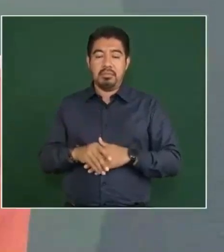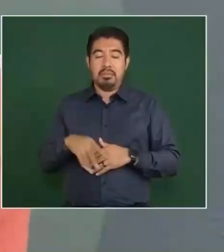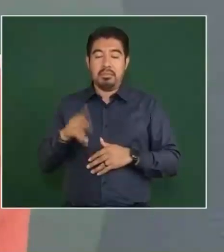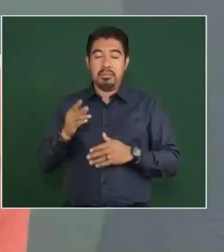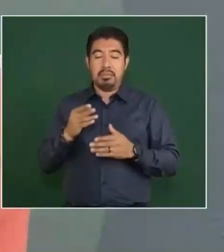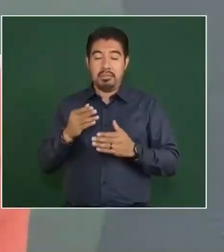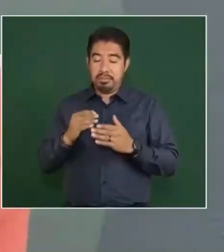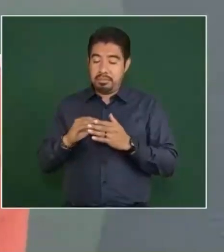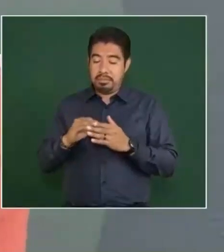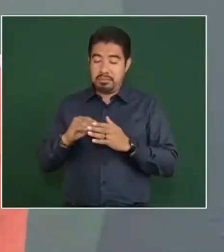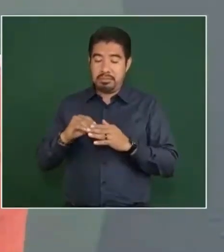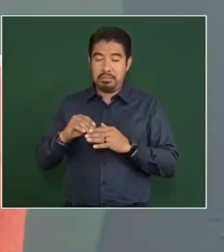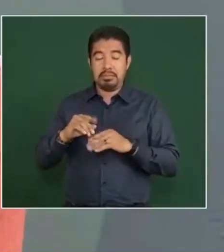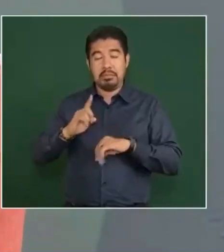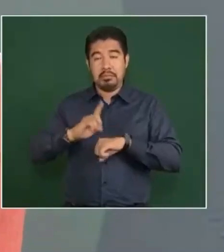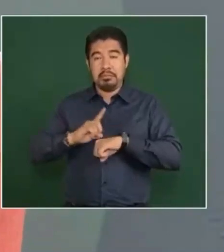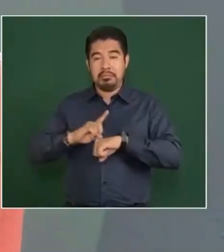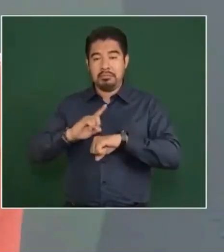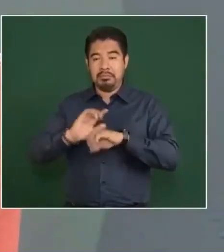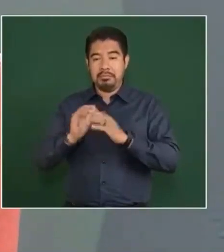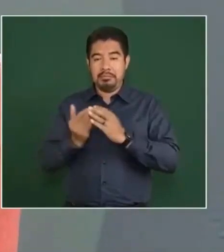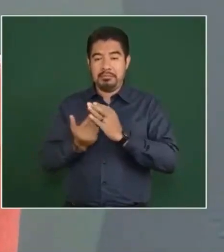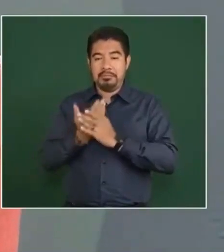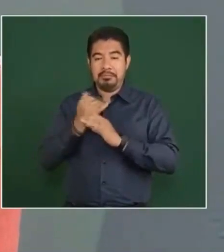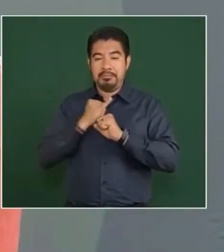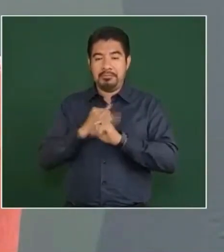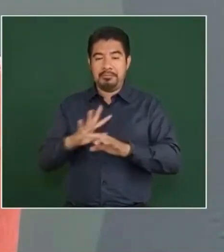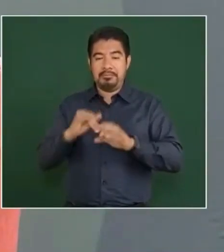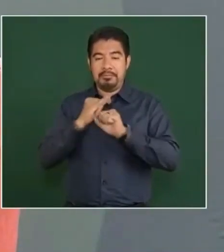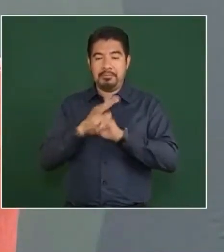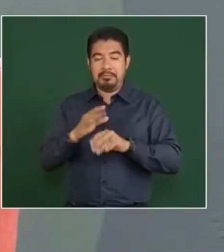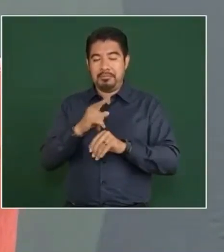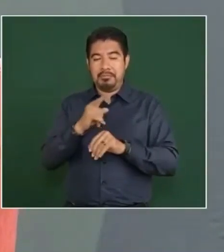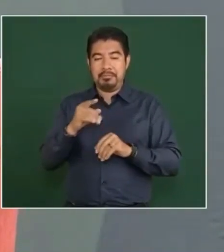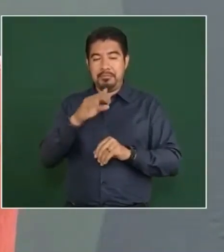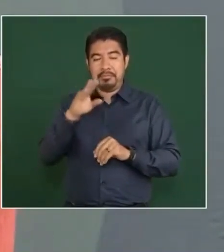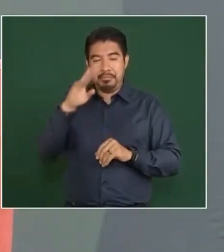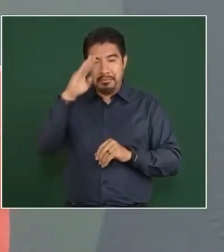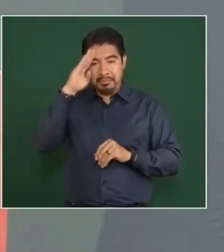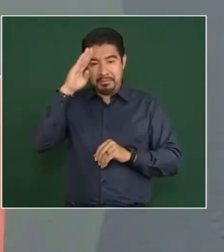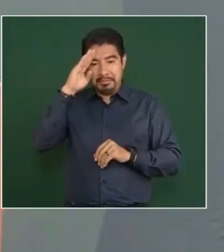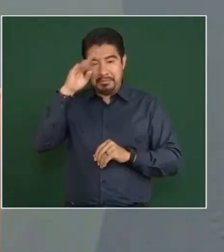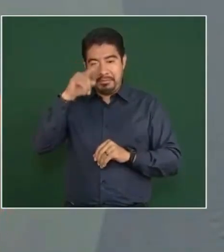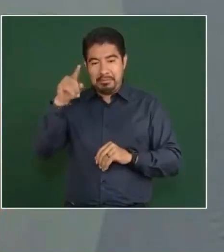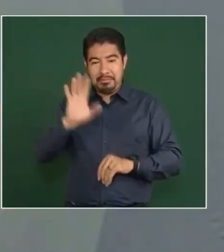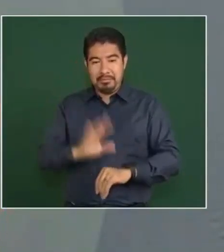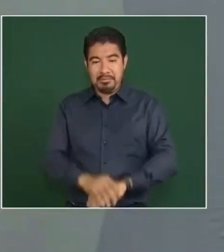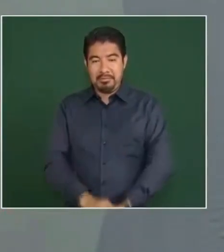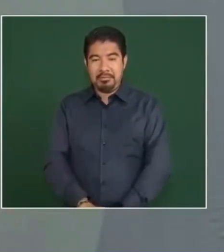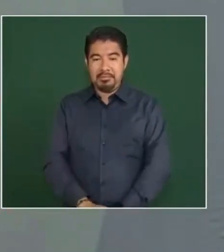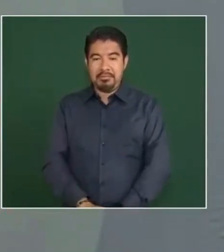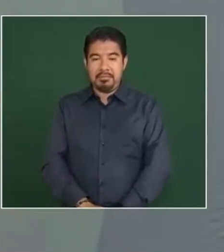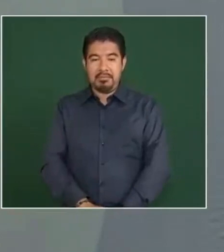mañaneras, que no imagínense. Bueno, los que